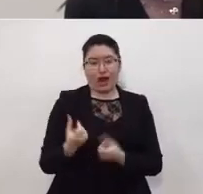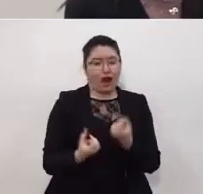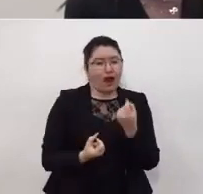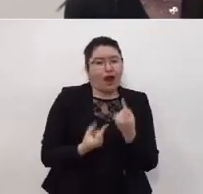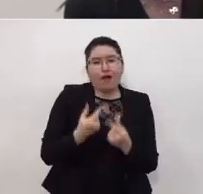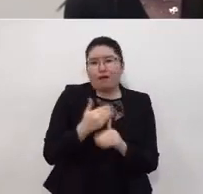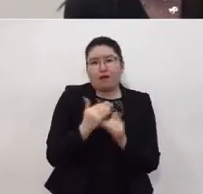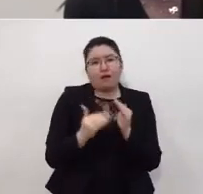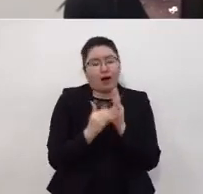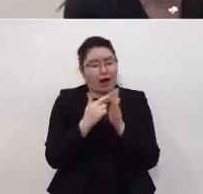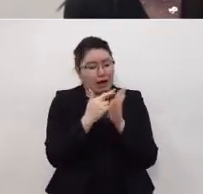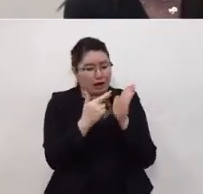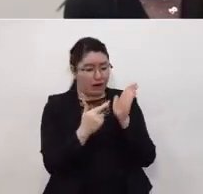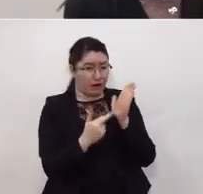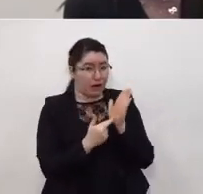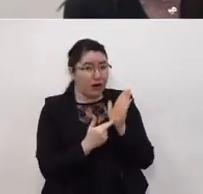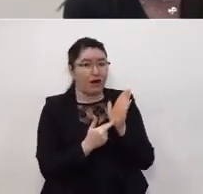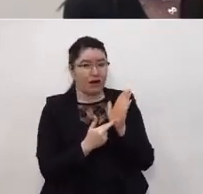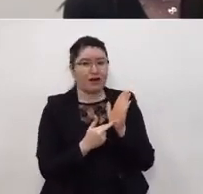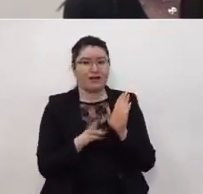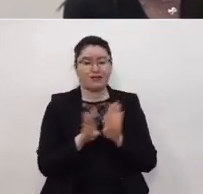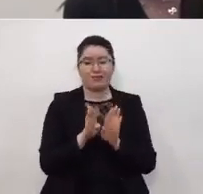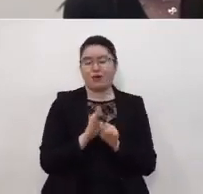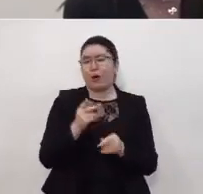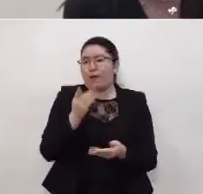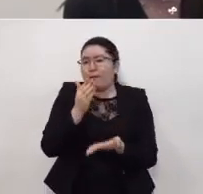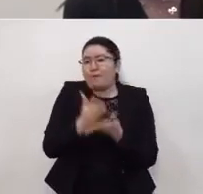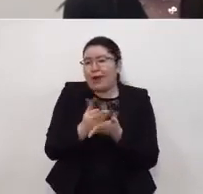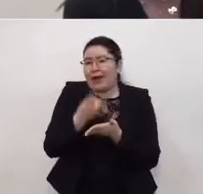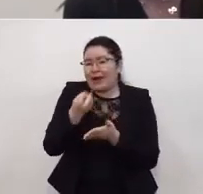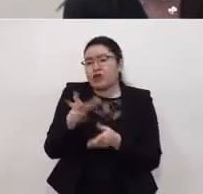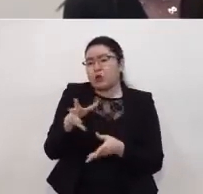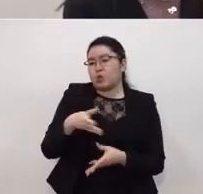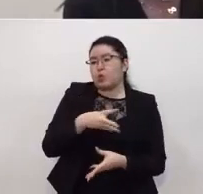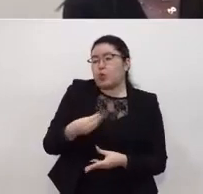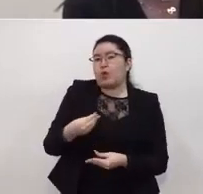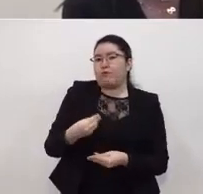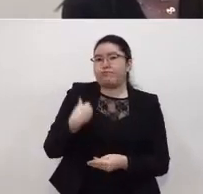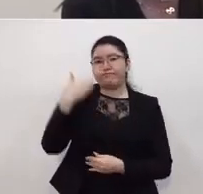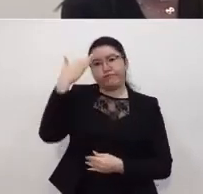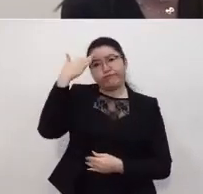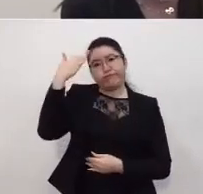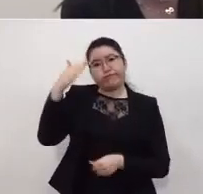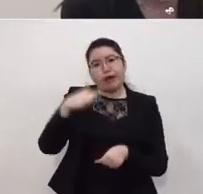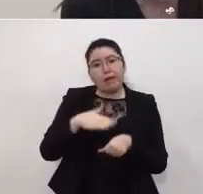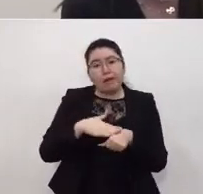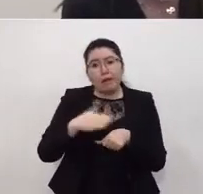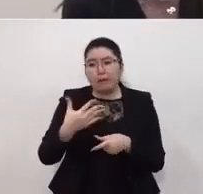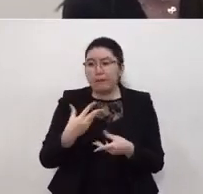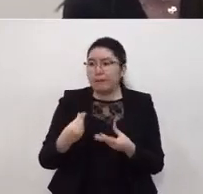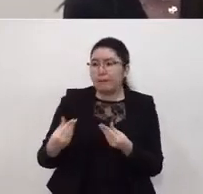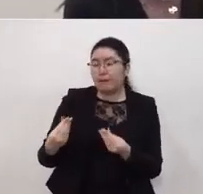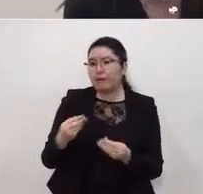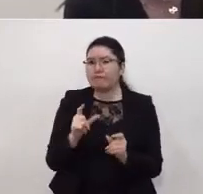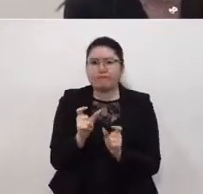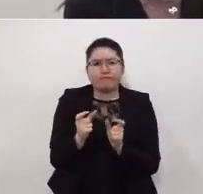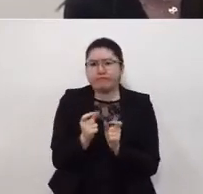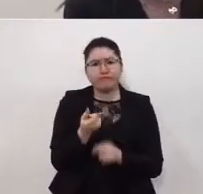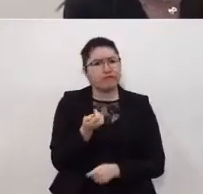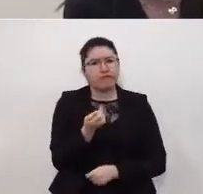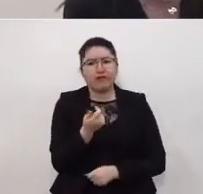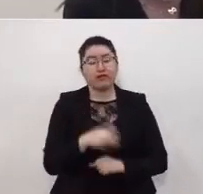adoptan ciertas medidas de mitigación. Finalmente, recordar que la epidemia